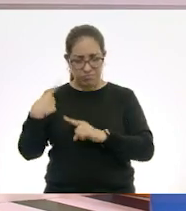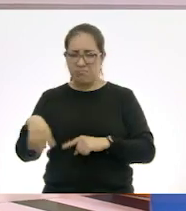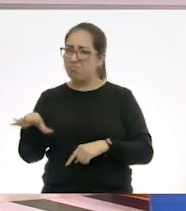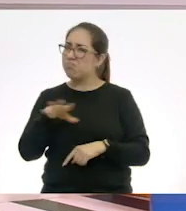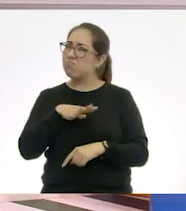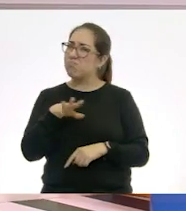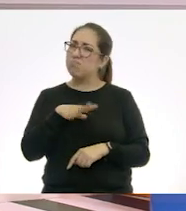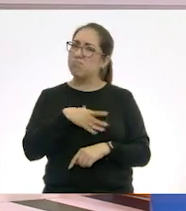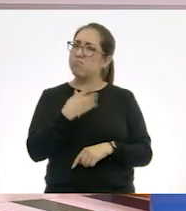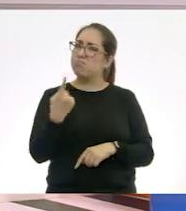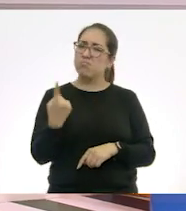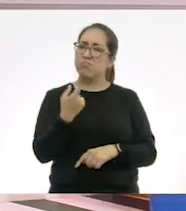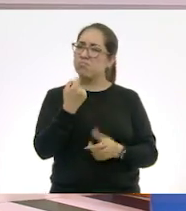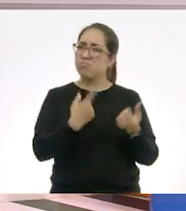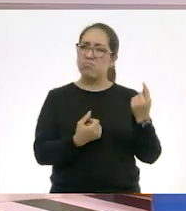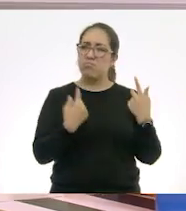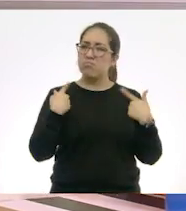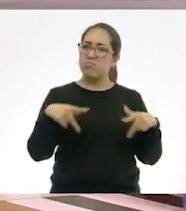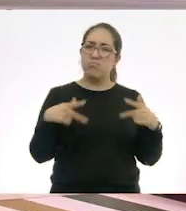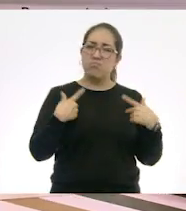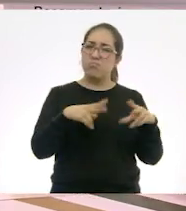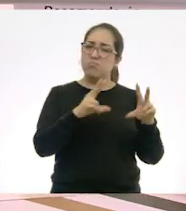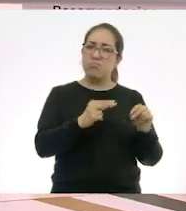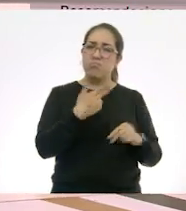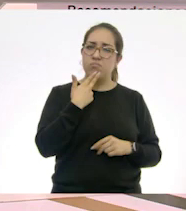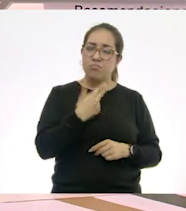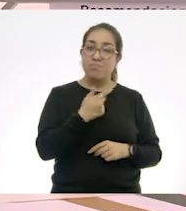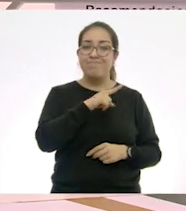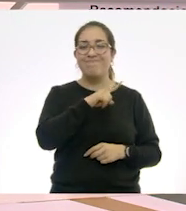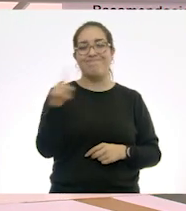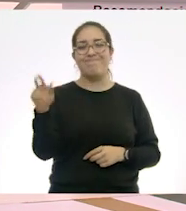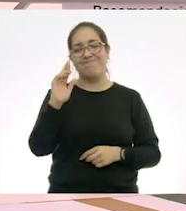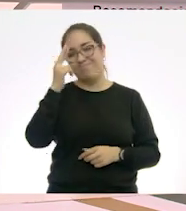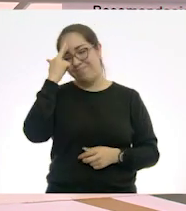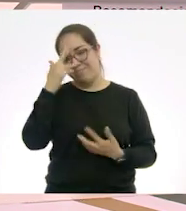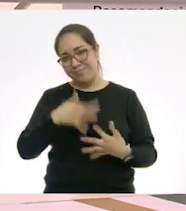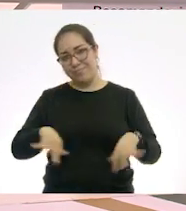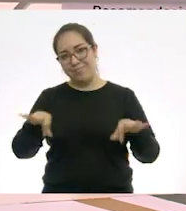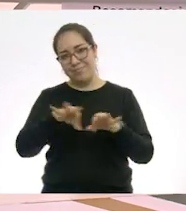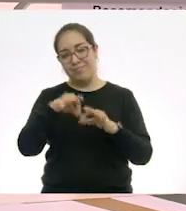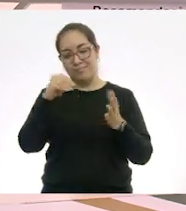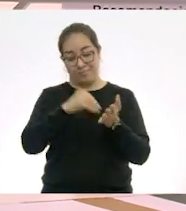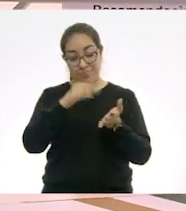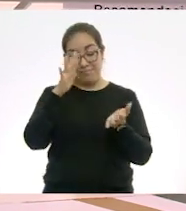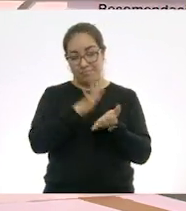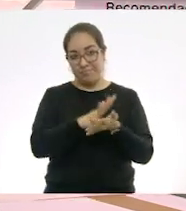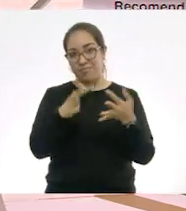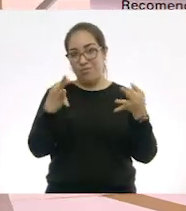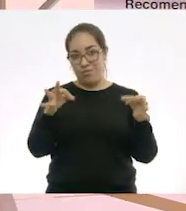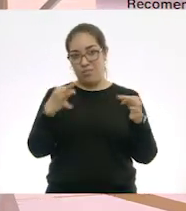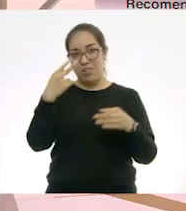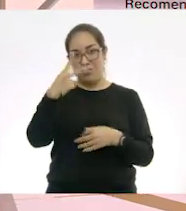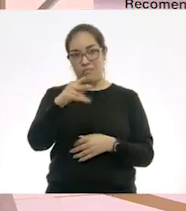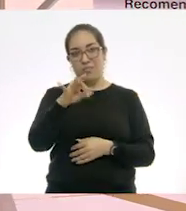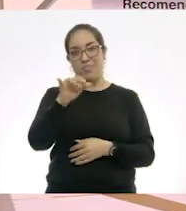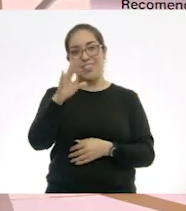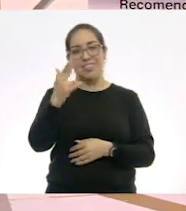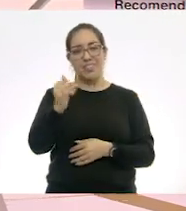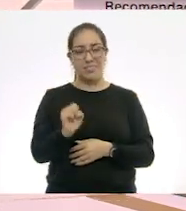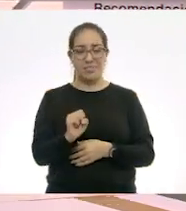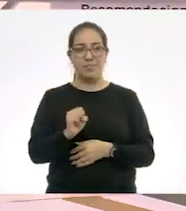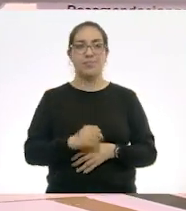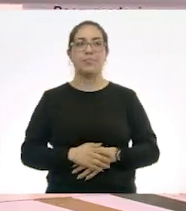cubrebocas. Y ustedes recuerden anotarla en sus fichas. Y por